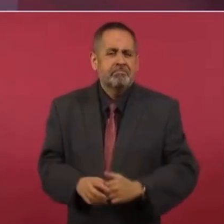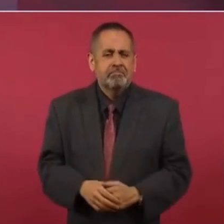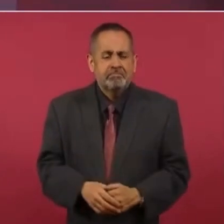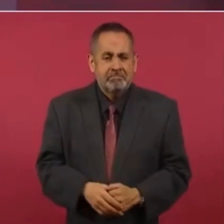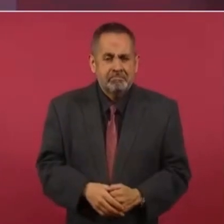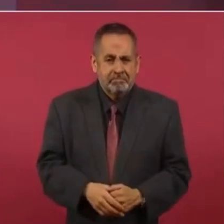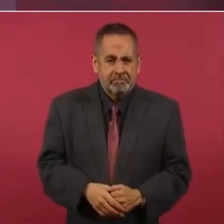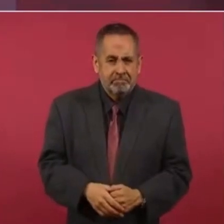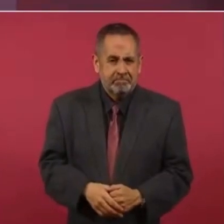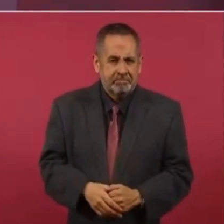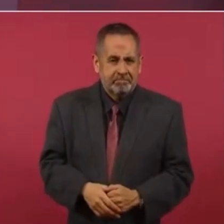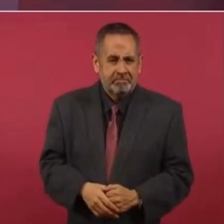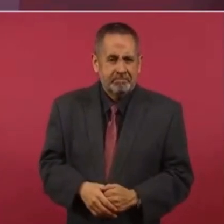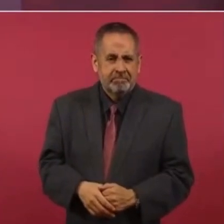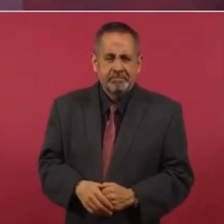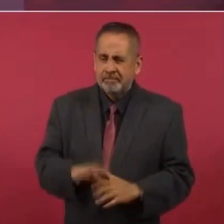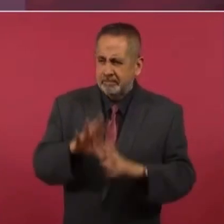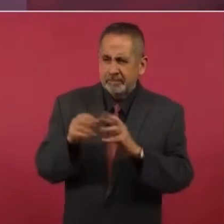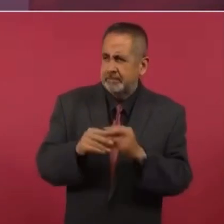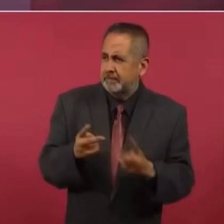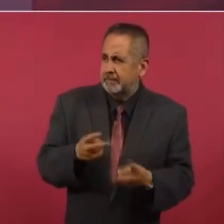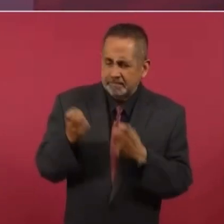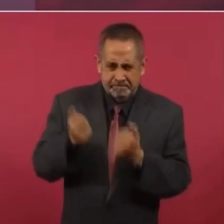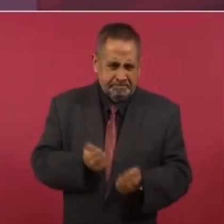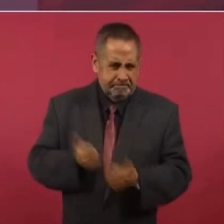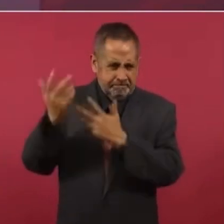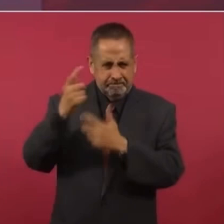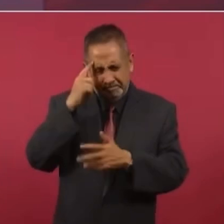lo que extrajeron de minerales.